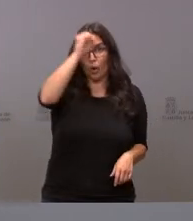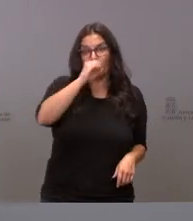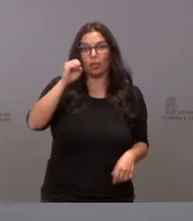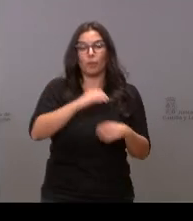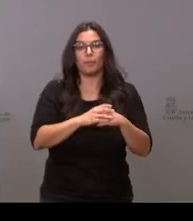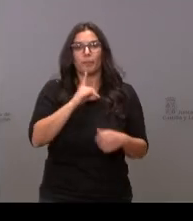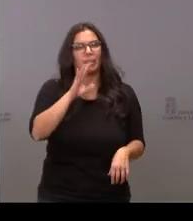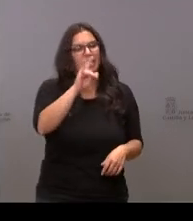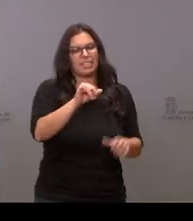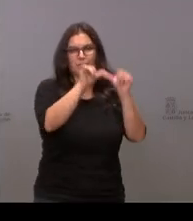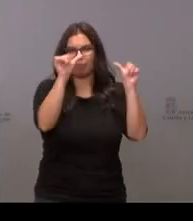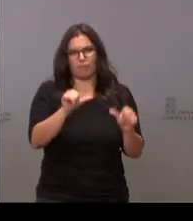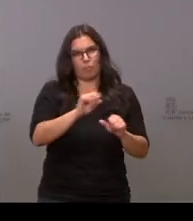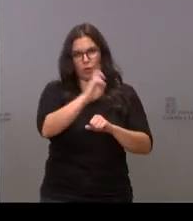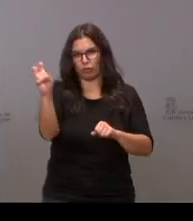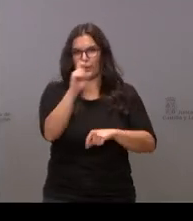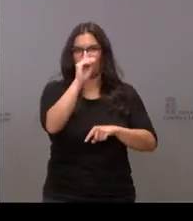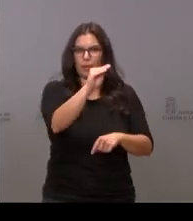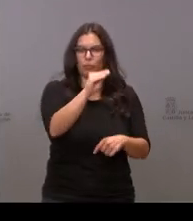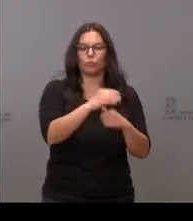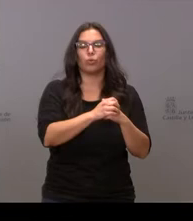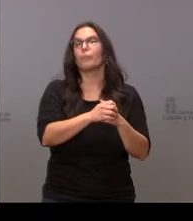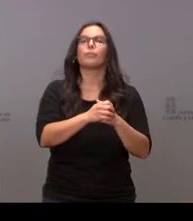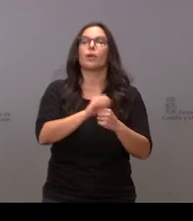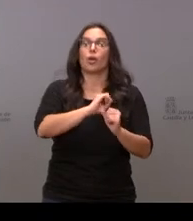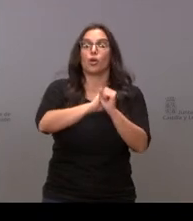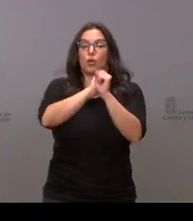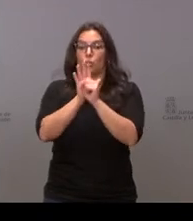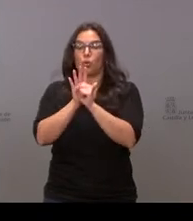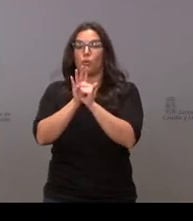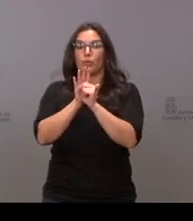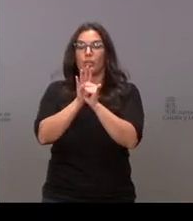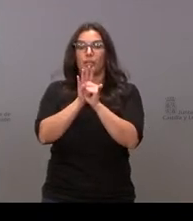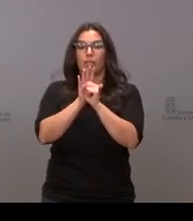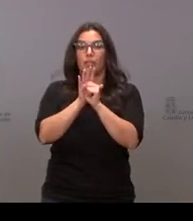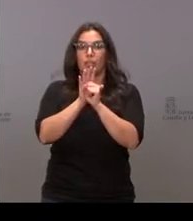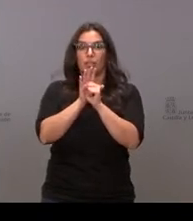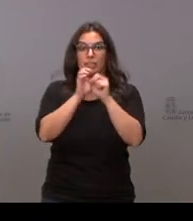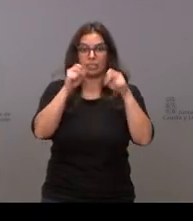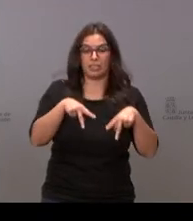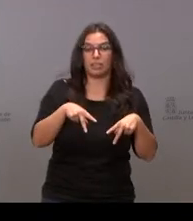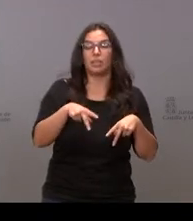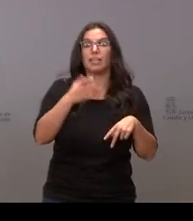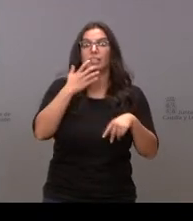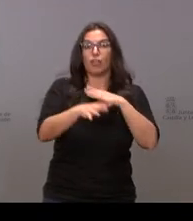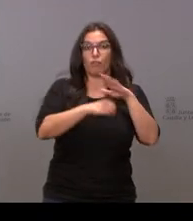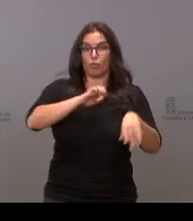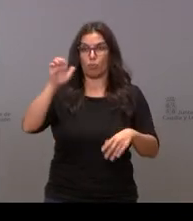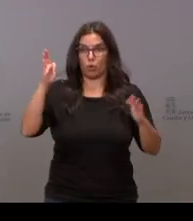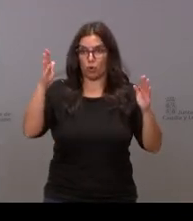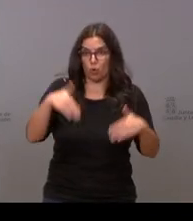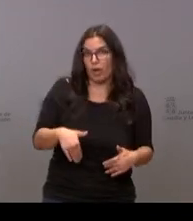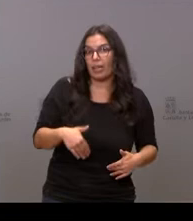por preguntárselo de otra manera sin el efecto COVID sin el efecto fondos europeos inflados sin